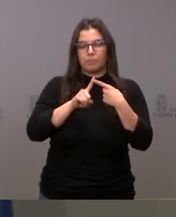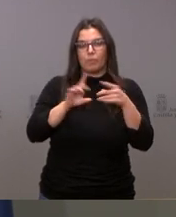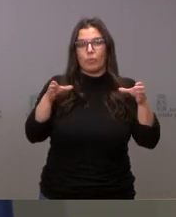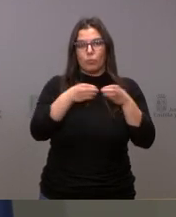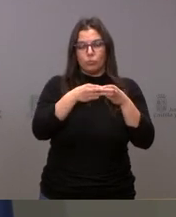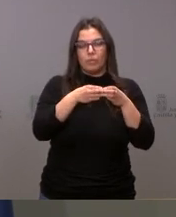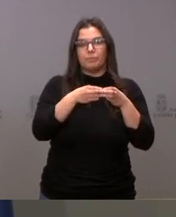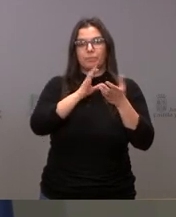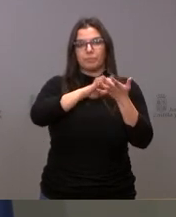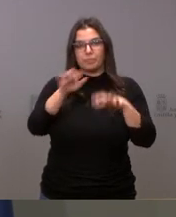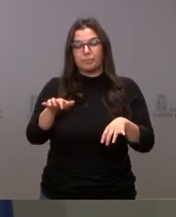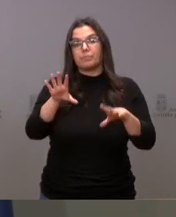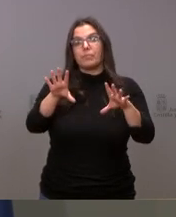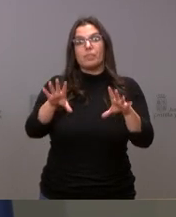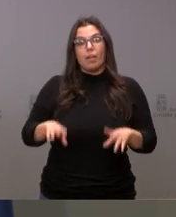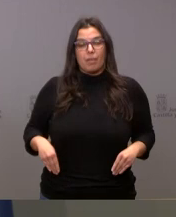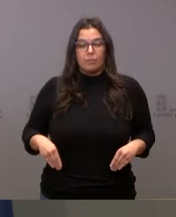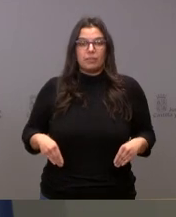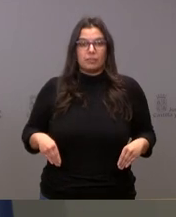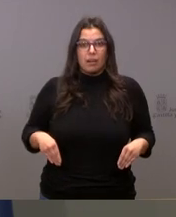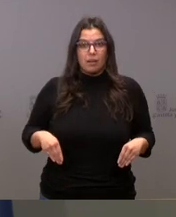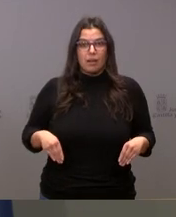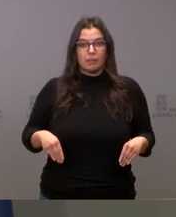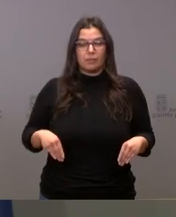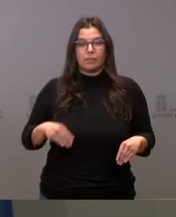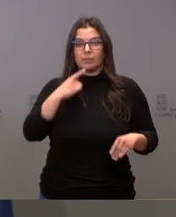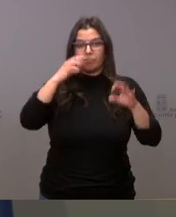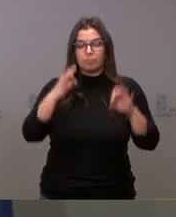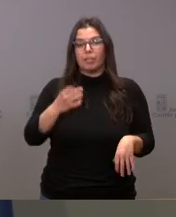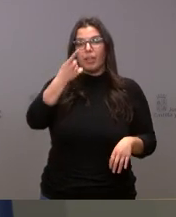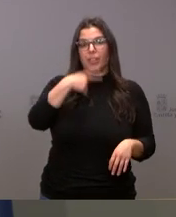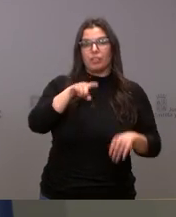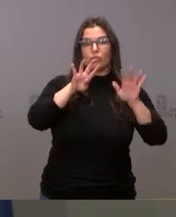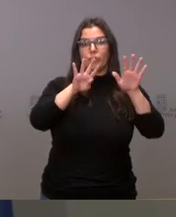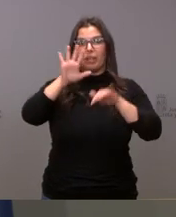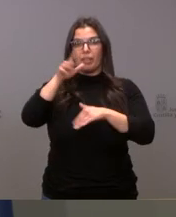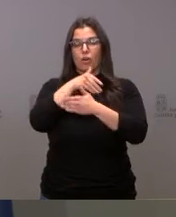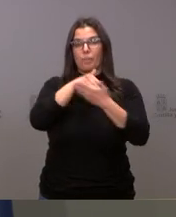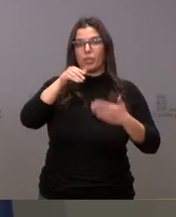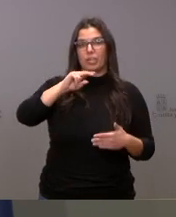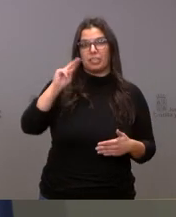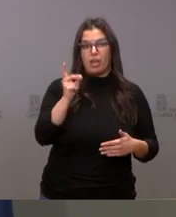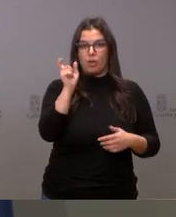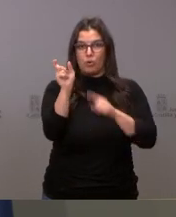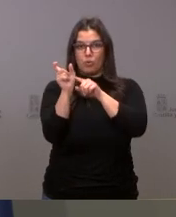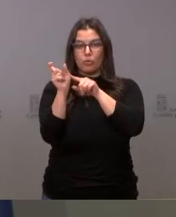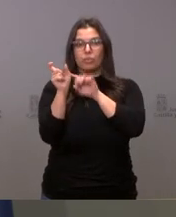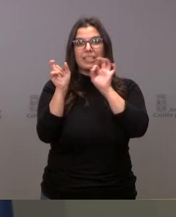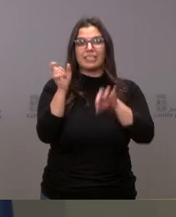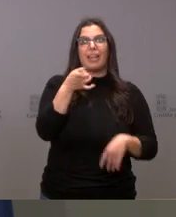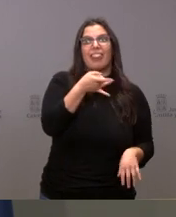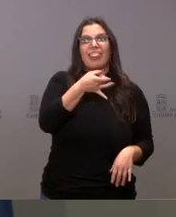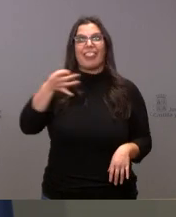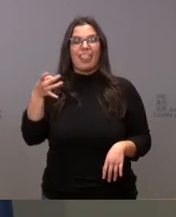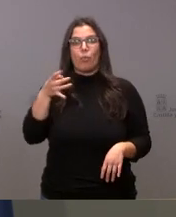Junta ha aceptado fijar en 195 millones de euros la cuantía de la deuda del IVA